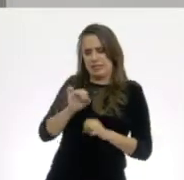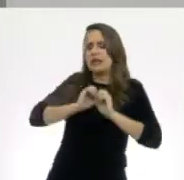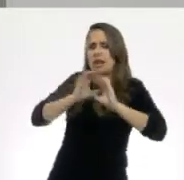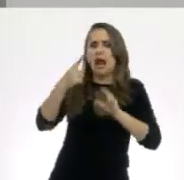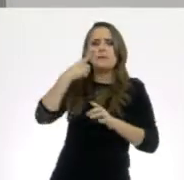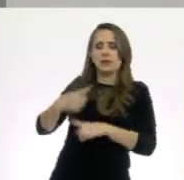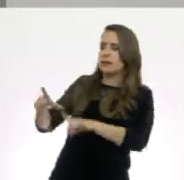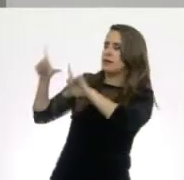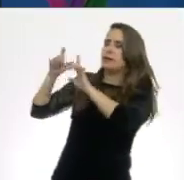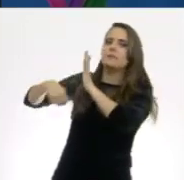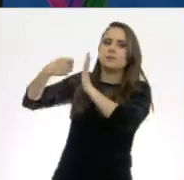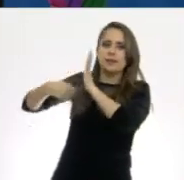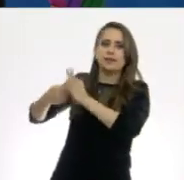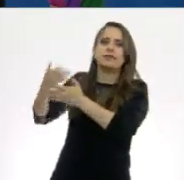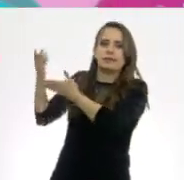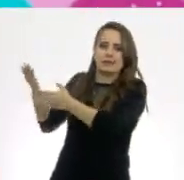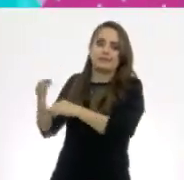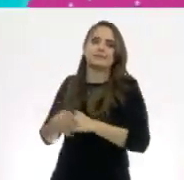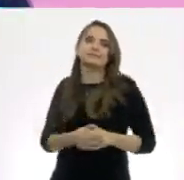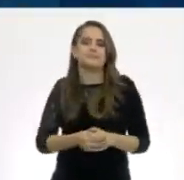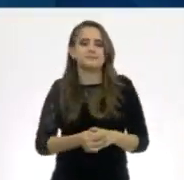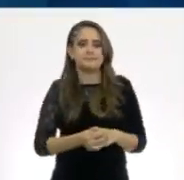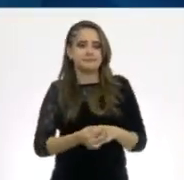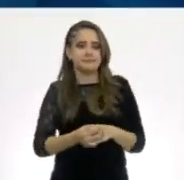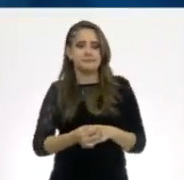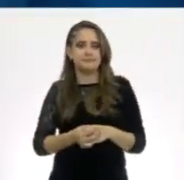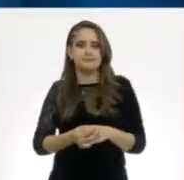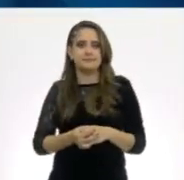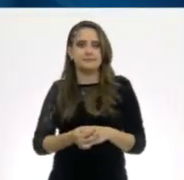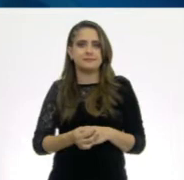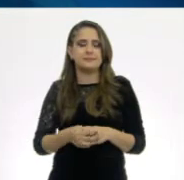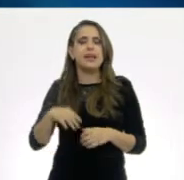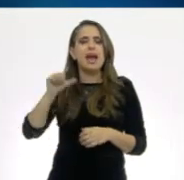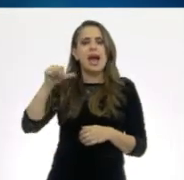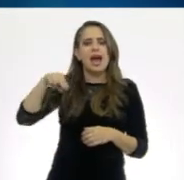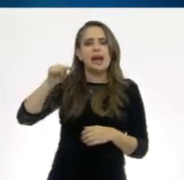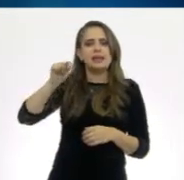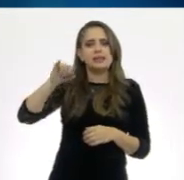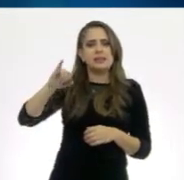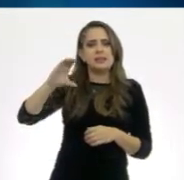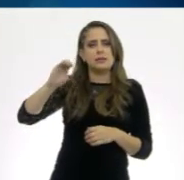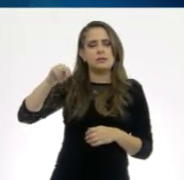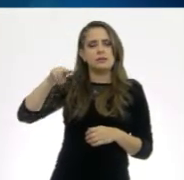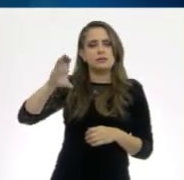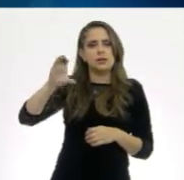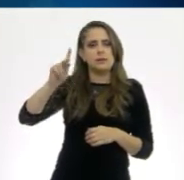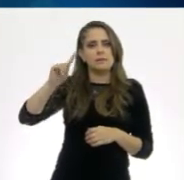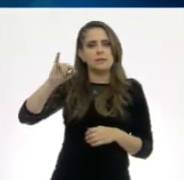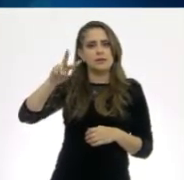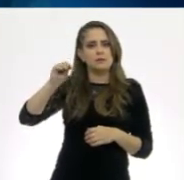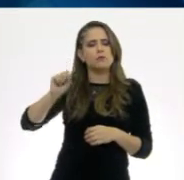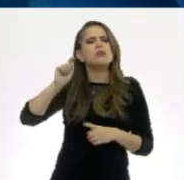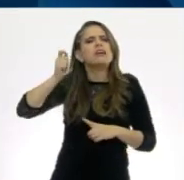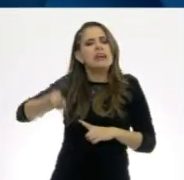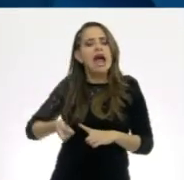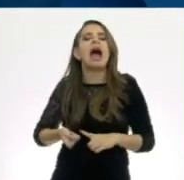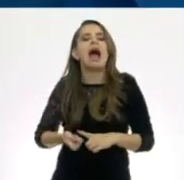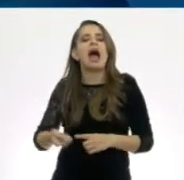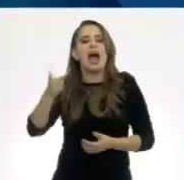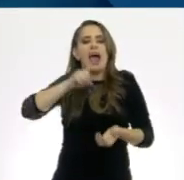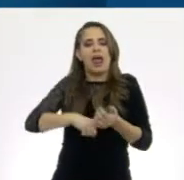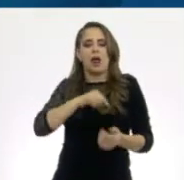este tema. Adelante. Sí. Vamos a verlo. Los anticonceptivos son mecanismos que permiten tener control de la natalidad,